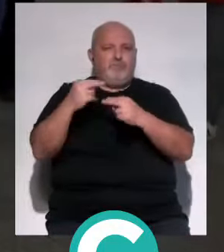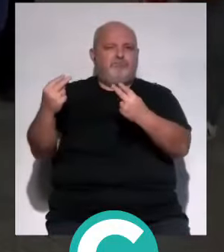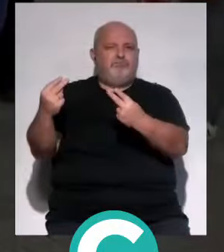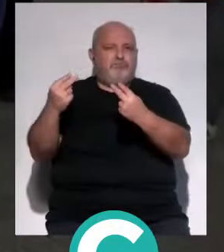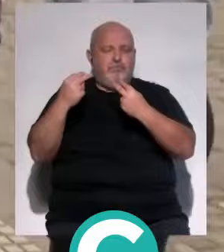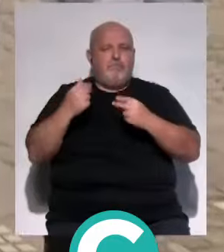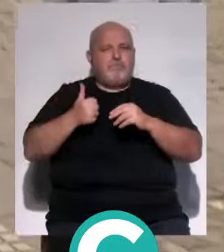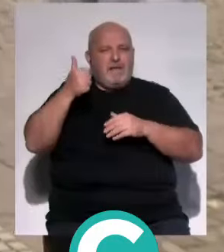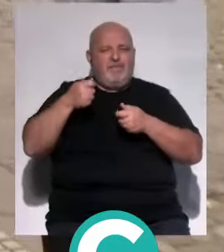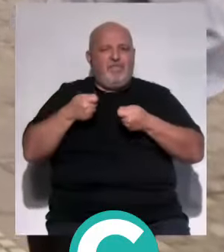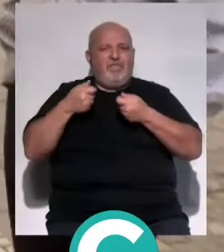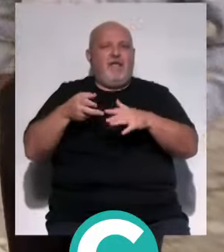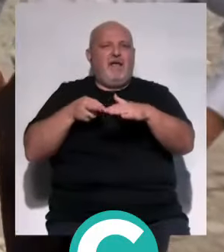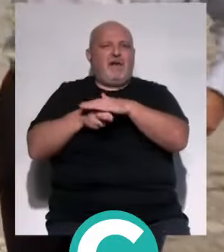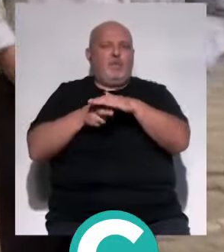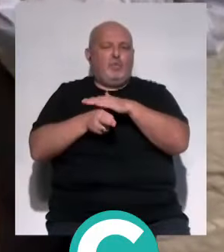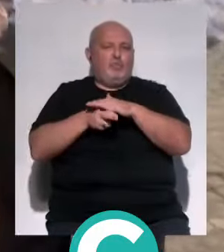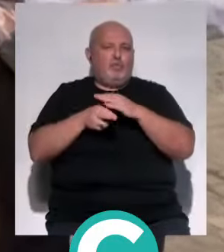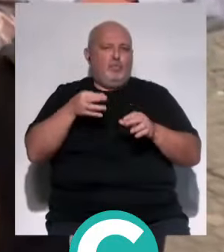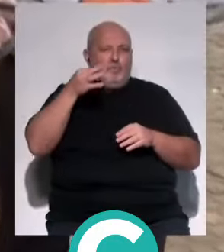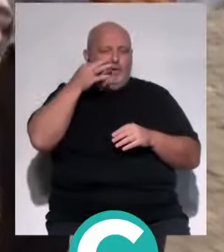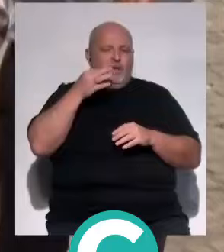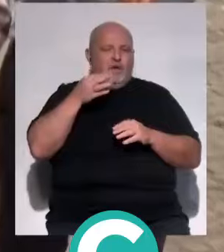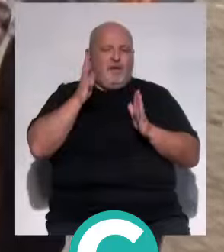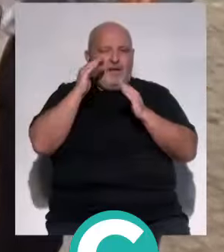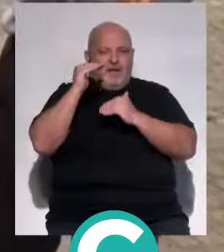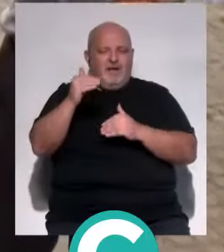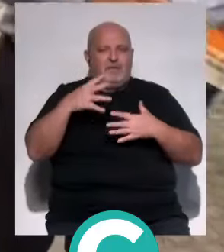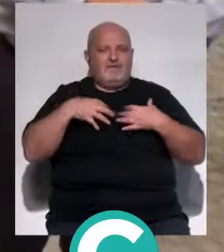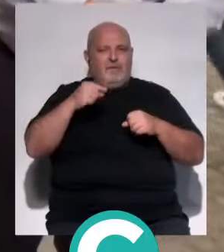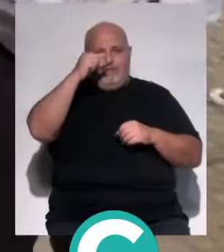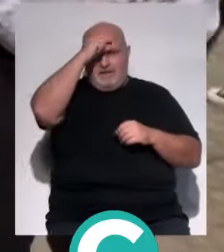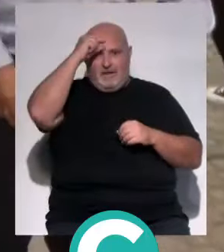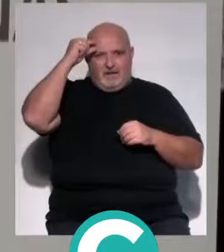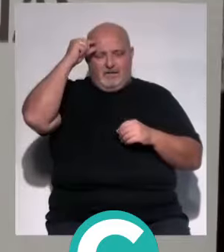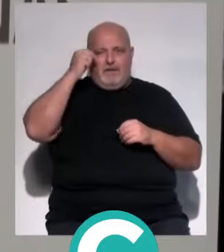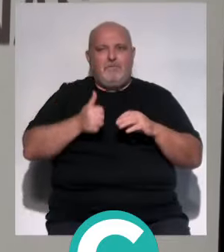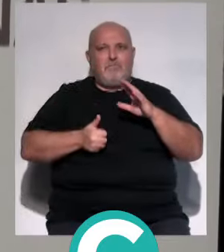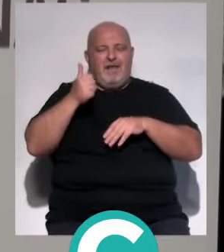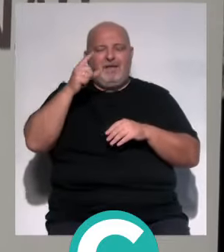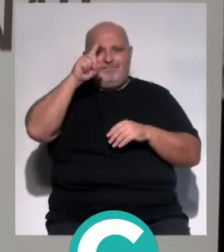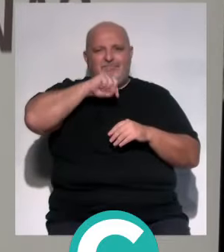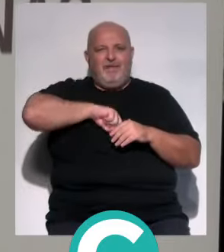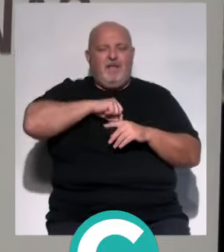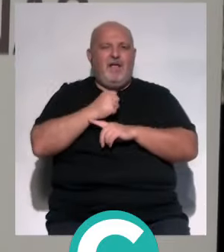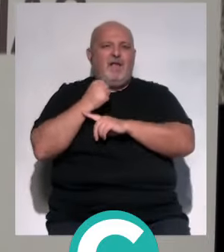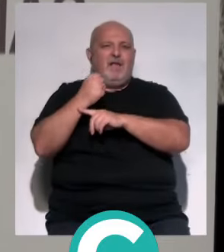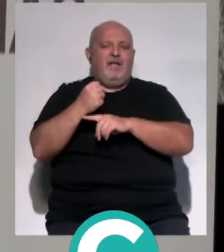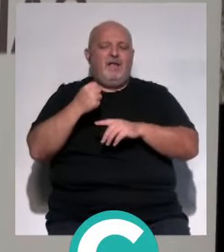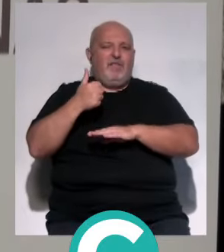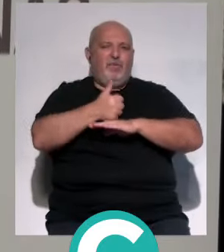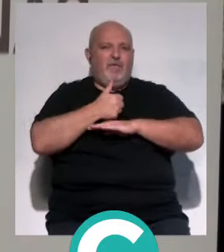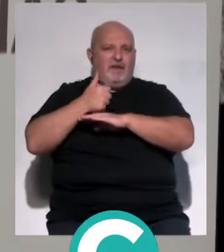públicas más recursos humanos y materiales para la atención a la salud mental y mayor concienciación y apoyo de la